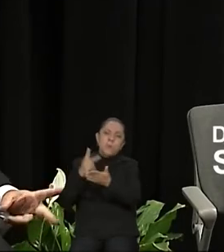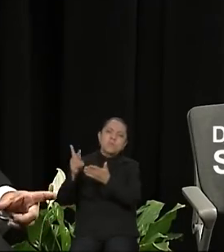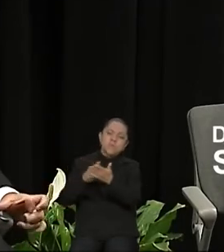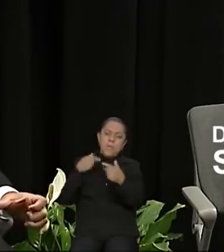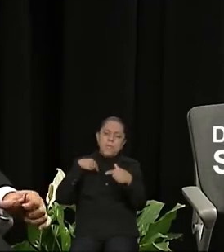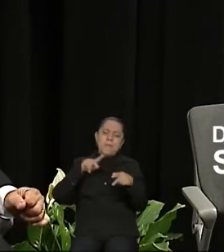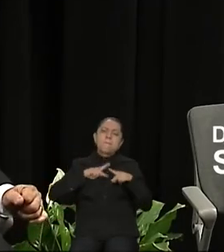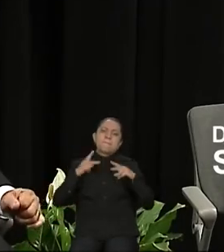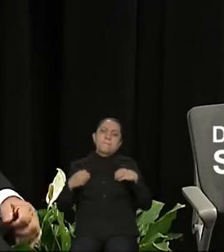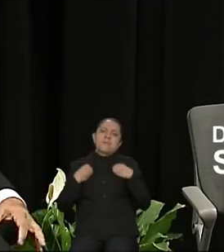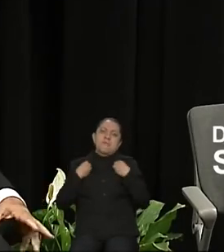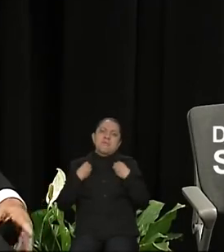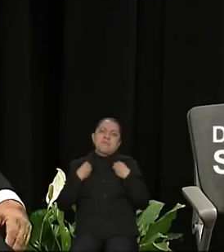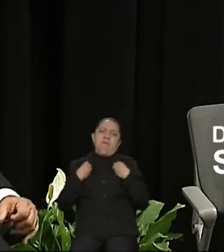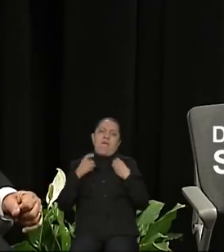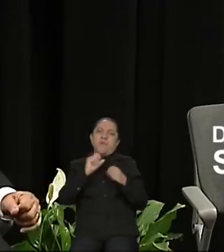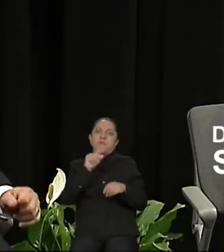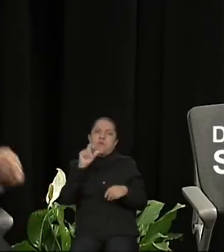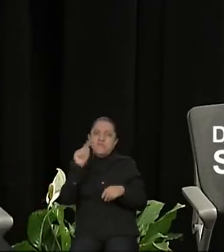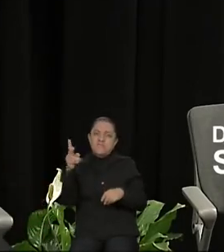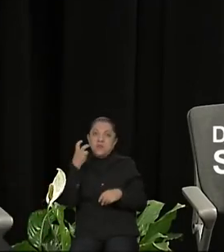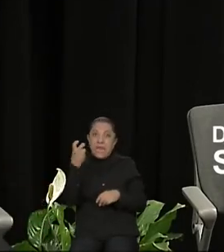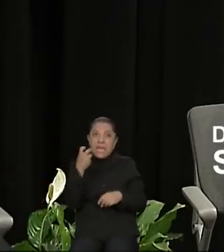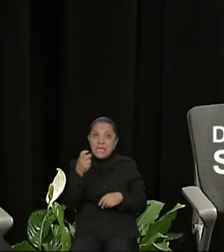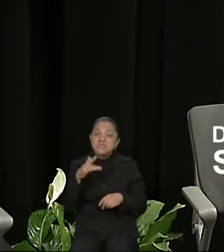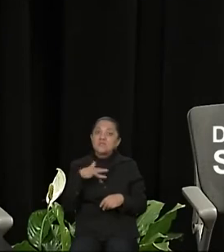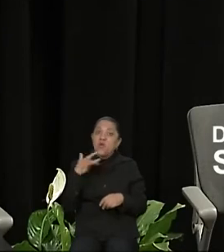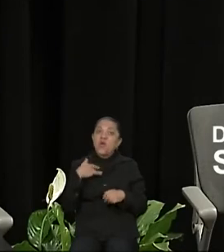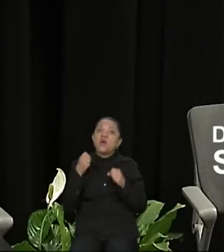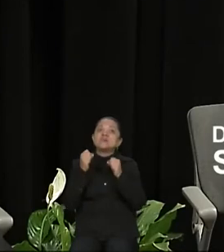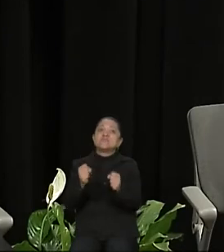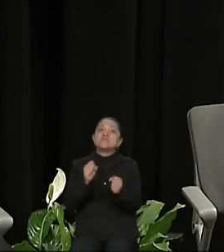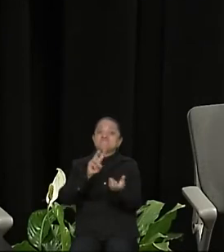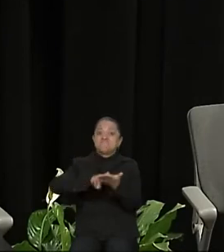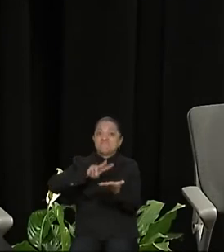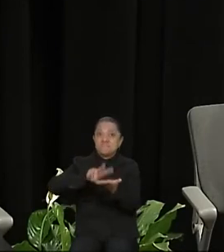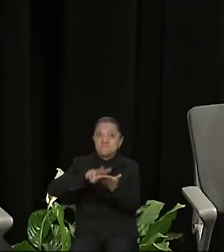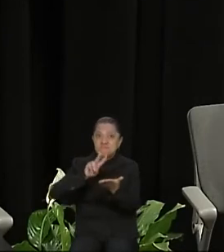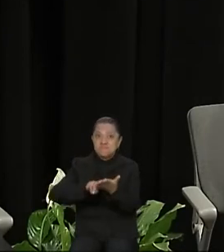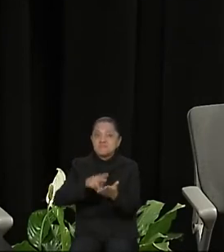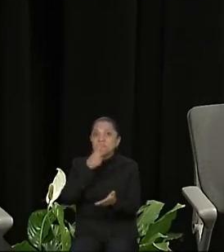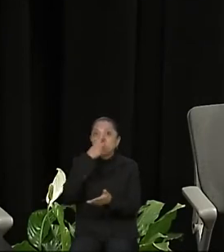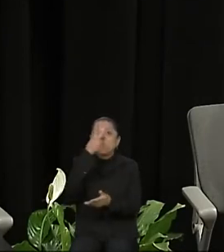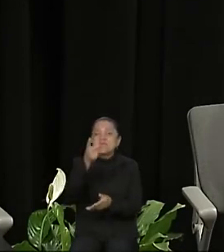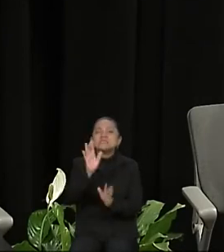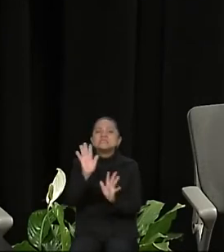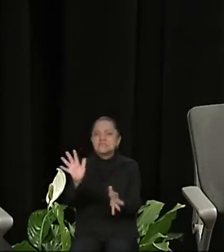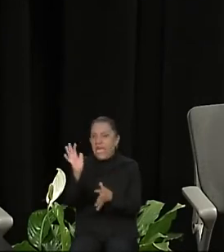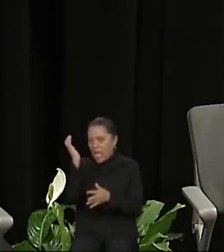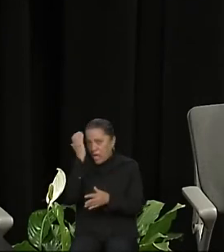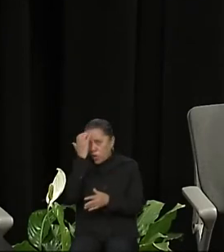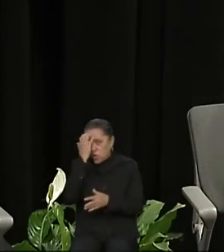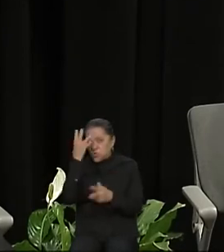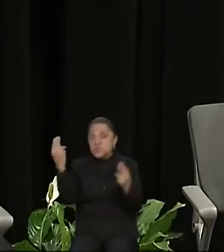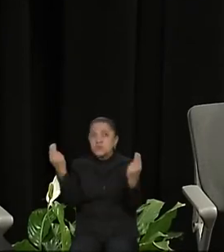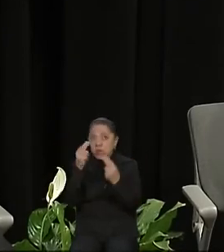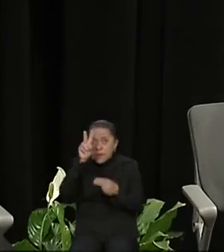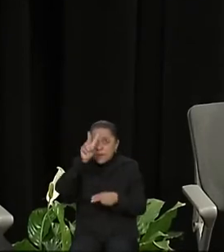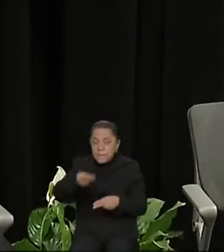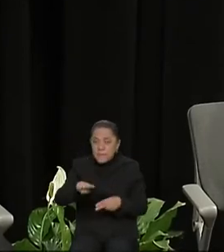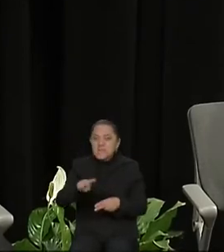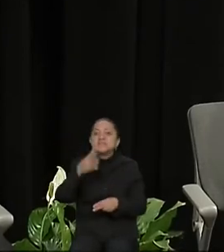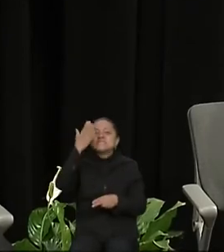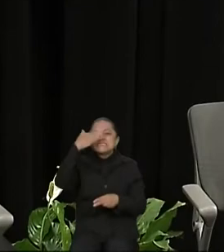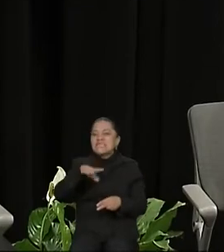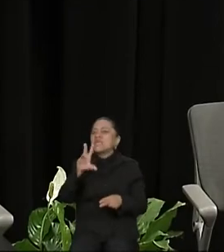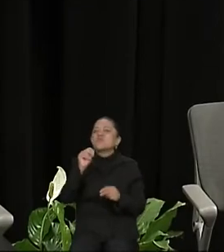y eso me da a mí la certeza y la garantía de decirles que conozco las necesidades. Sé que no es lo mismo la necesidad